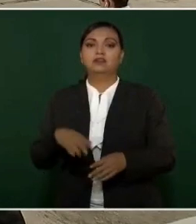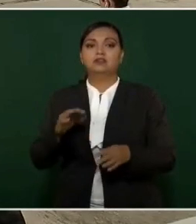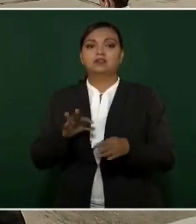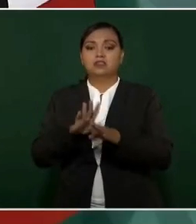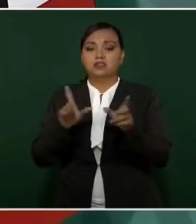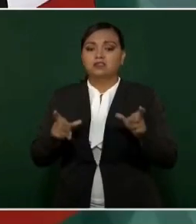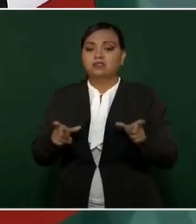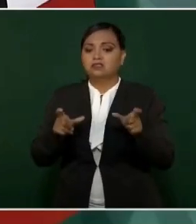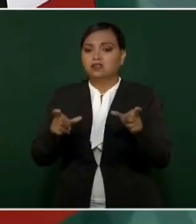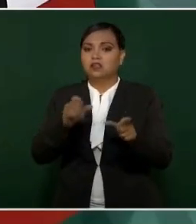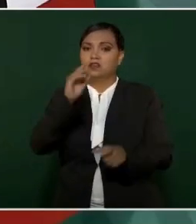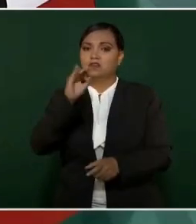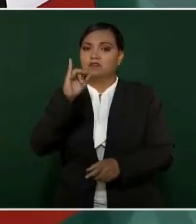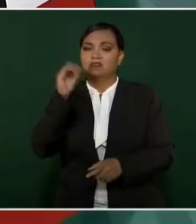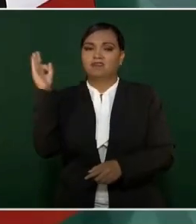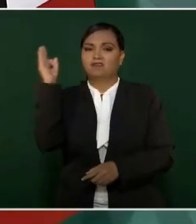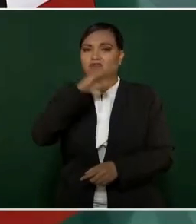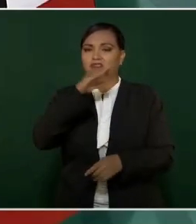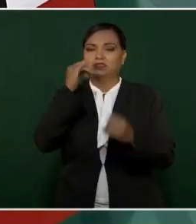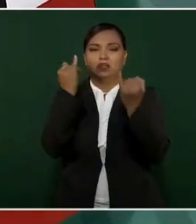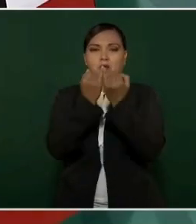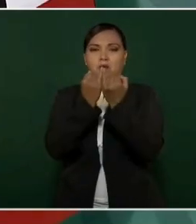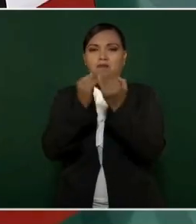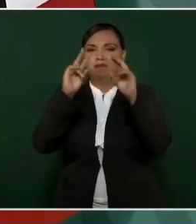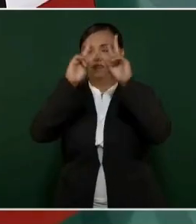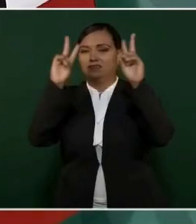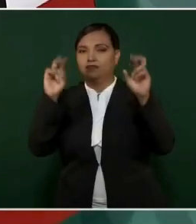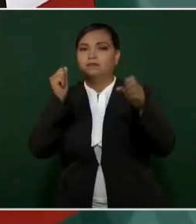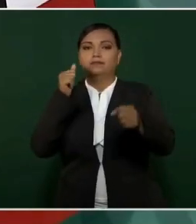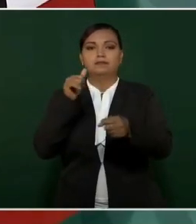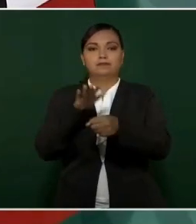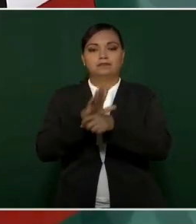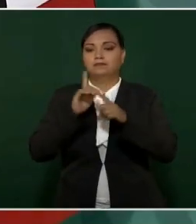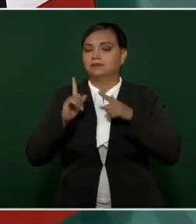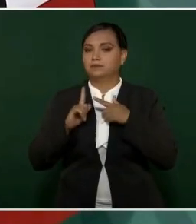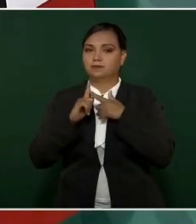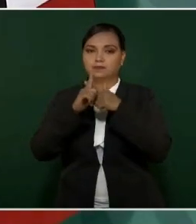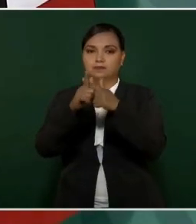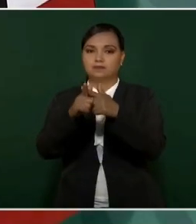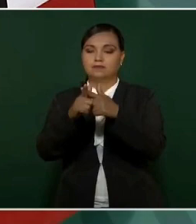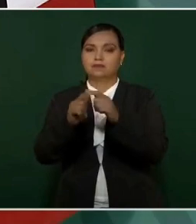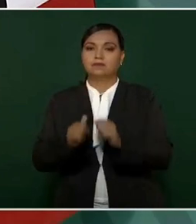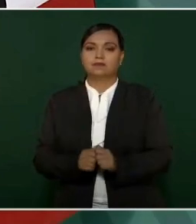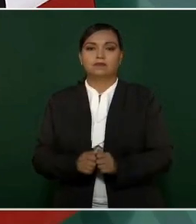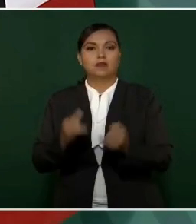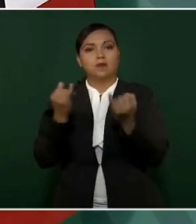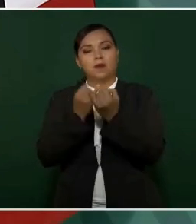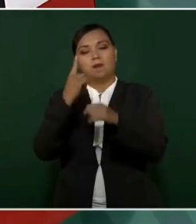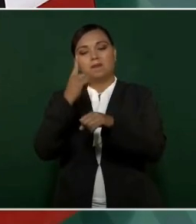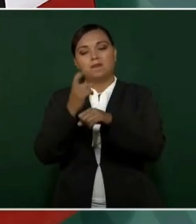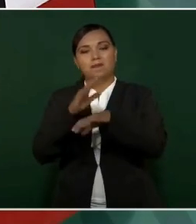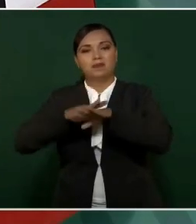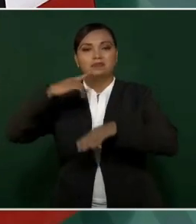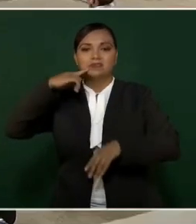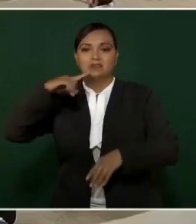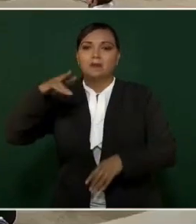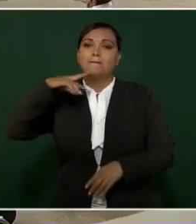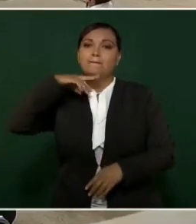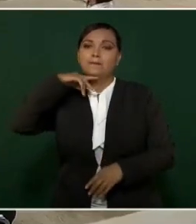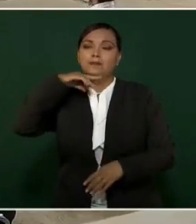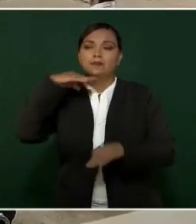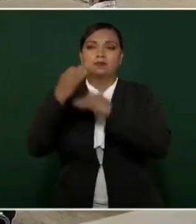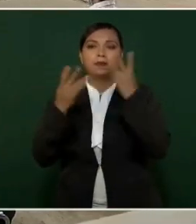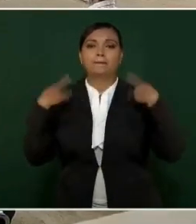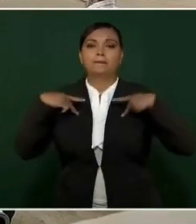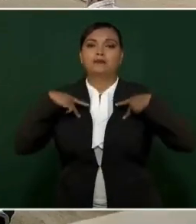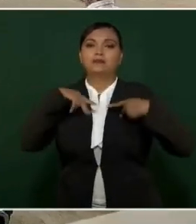ficticia, rubro que por cierto sigue siendo con mucho la principal demanda y preocupación de la